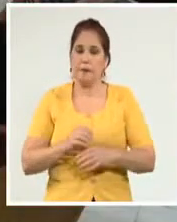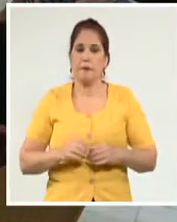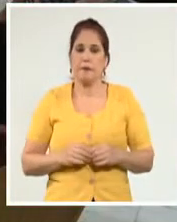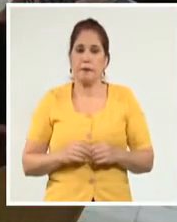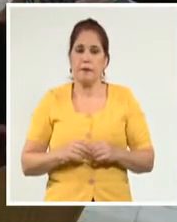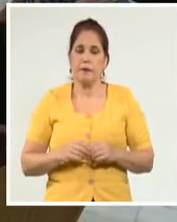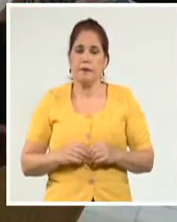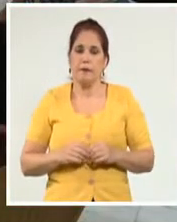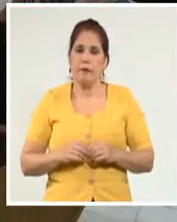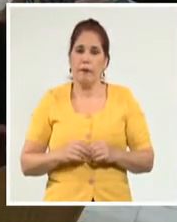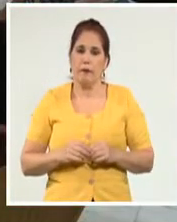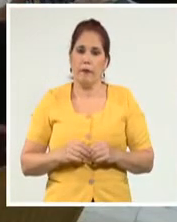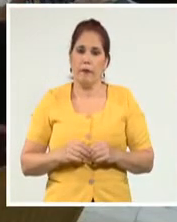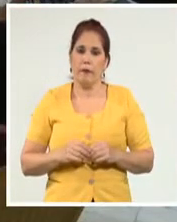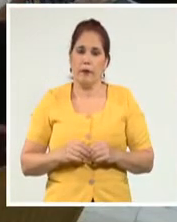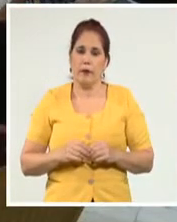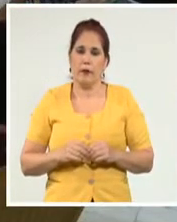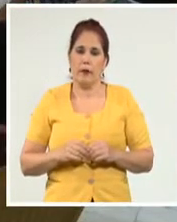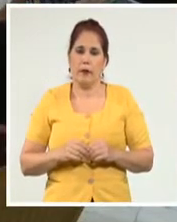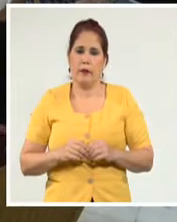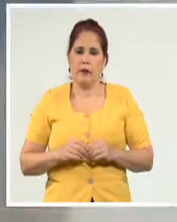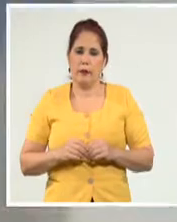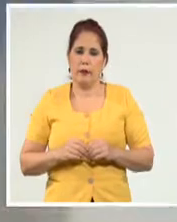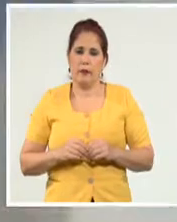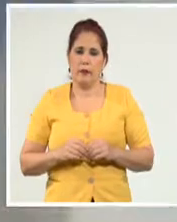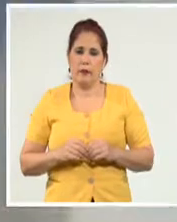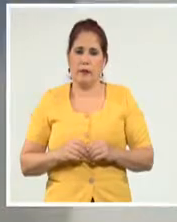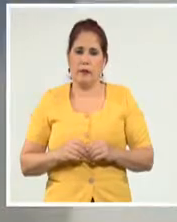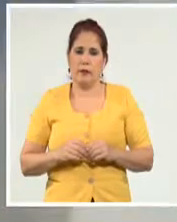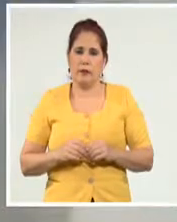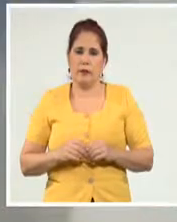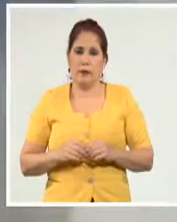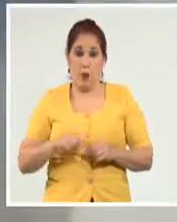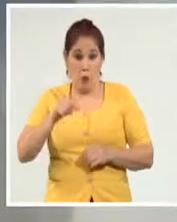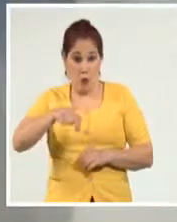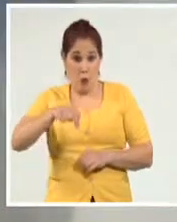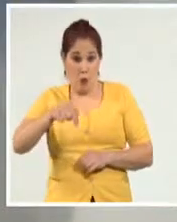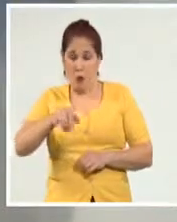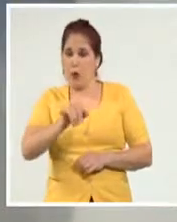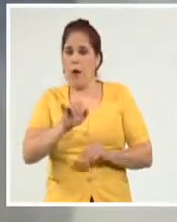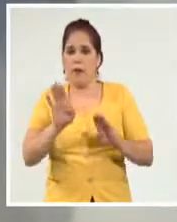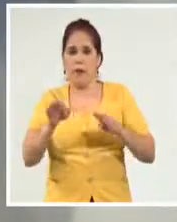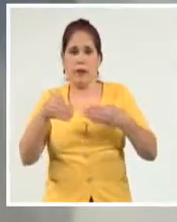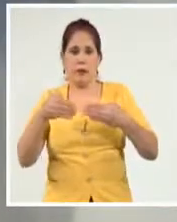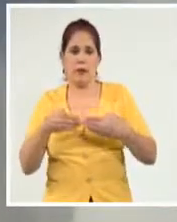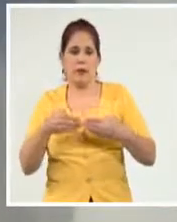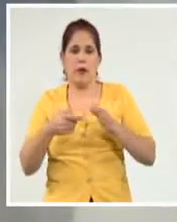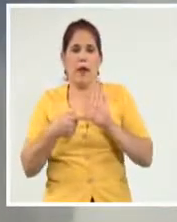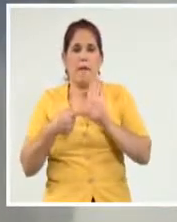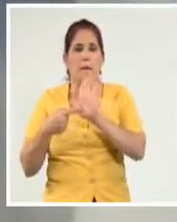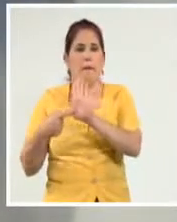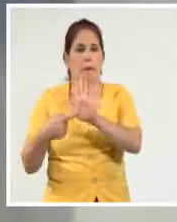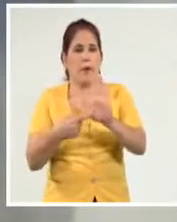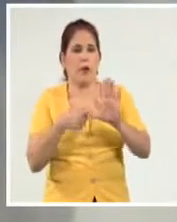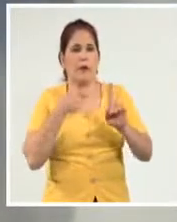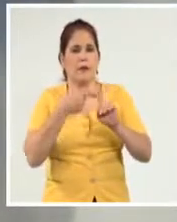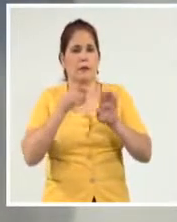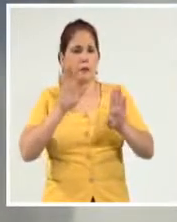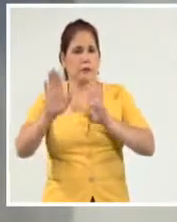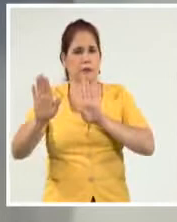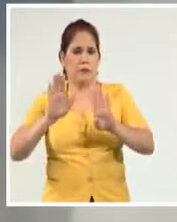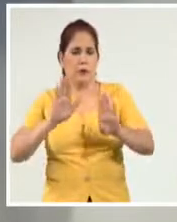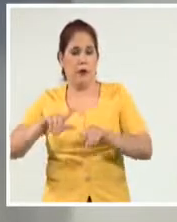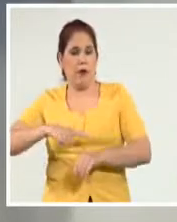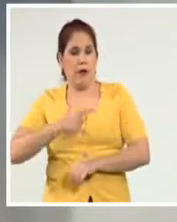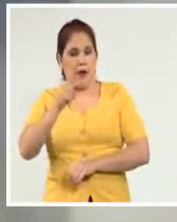Romero, Sistema Informativo de la Televisión Cubana. Hoy tuvo lugar la clausura de la muestra personal La Fuerza del Tiempo del